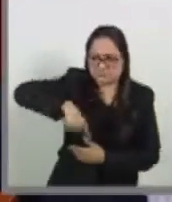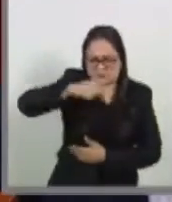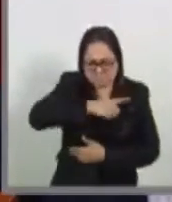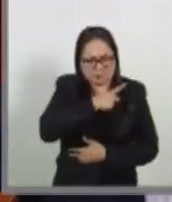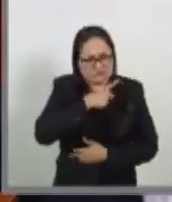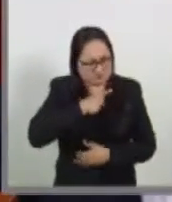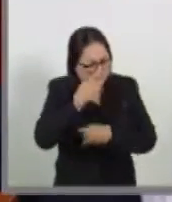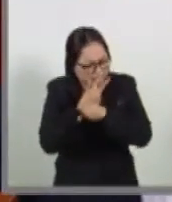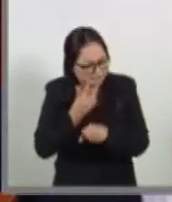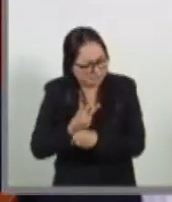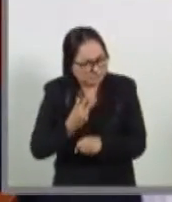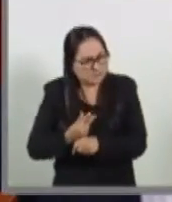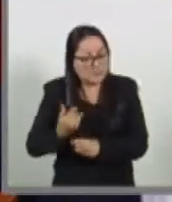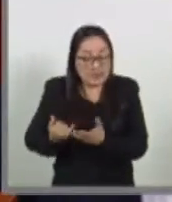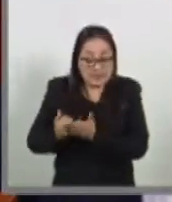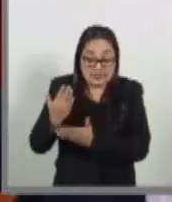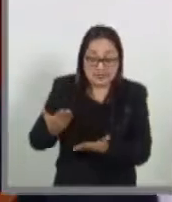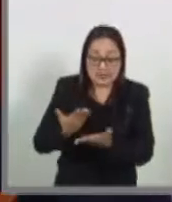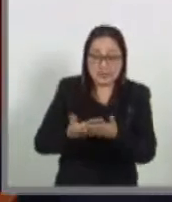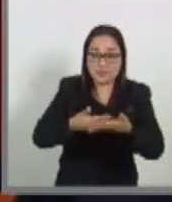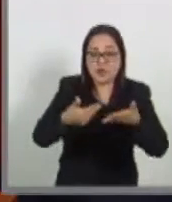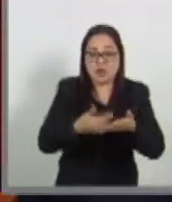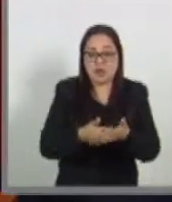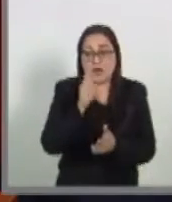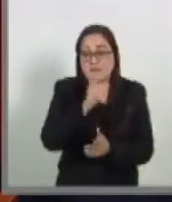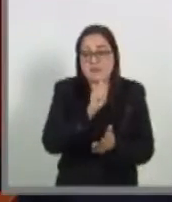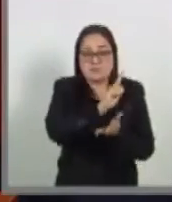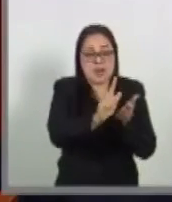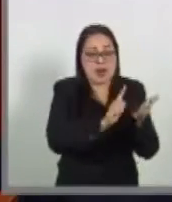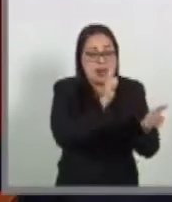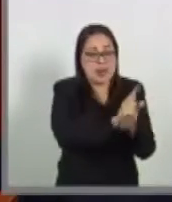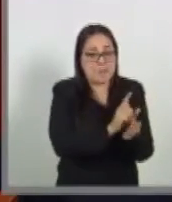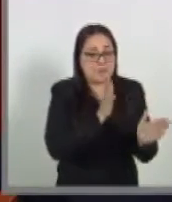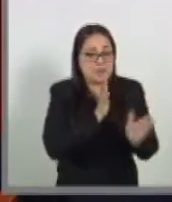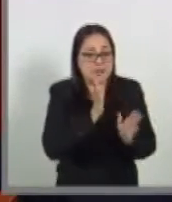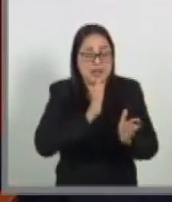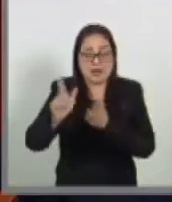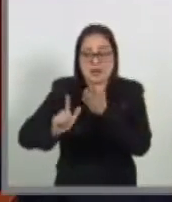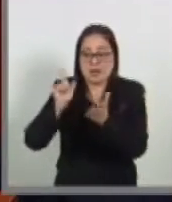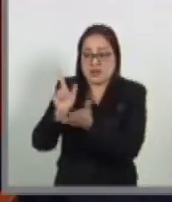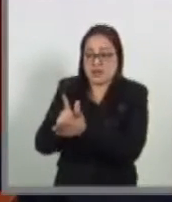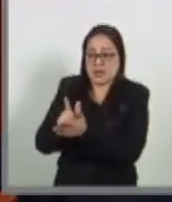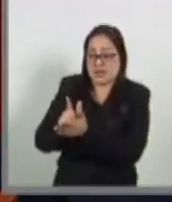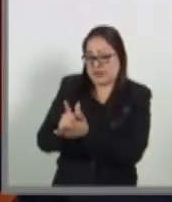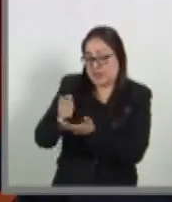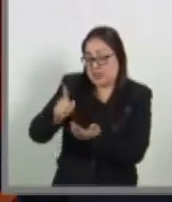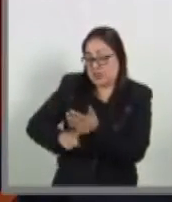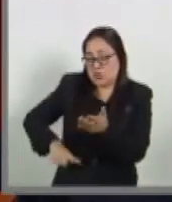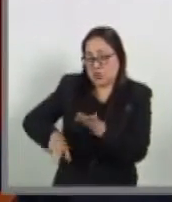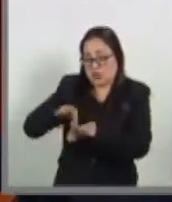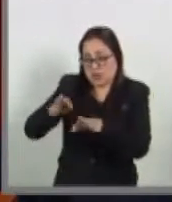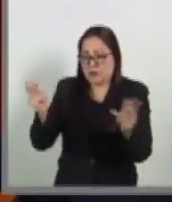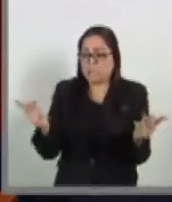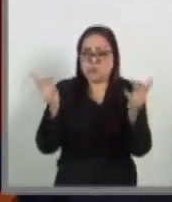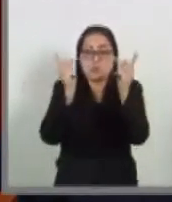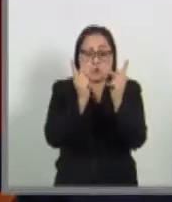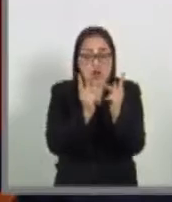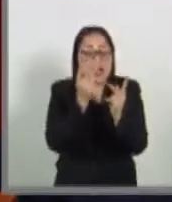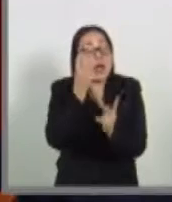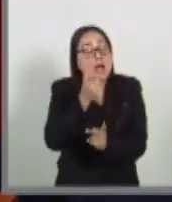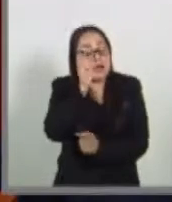dictamen que además de homologar y dar este derecho a las mujeres al servicio de las Fuerzas Armadas, nos permite